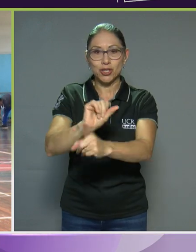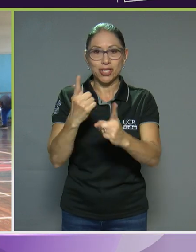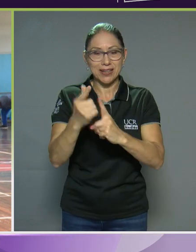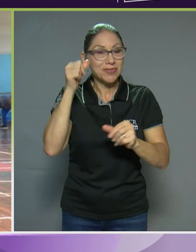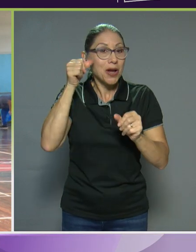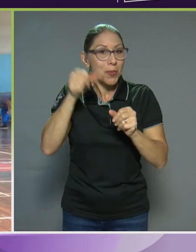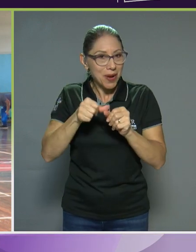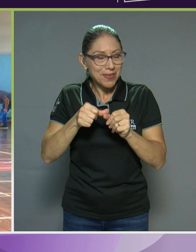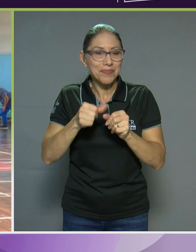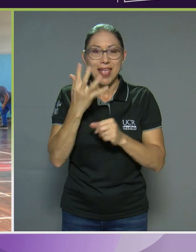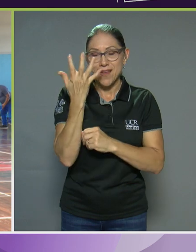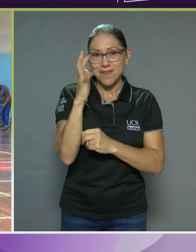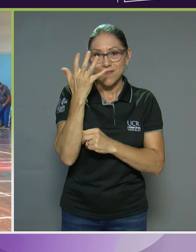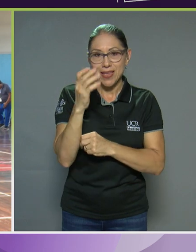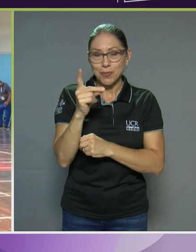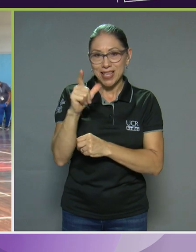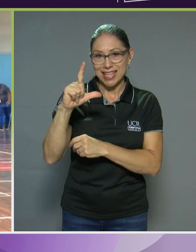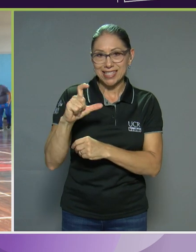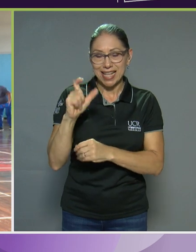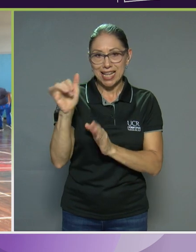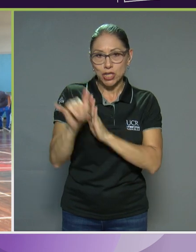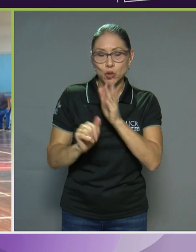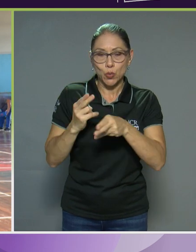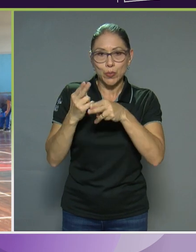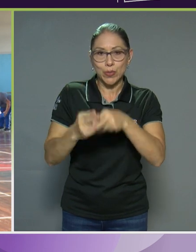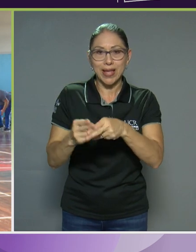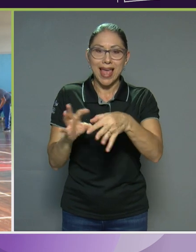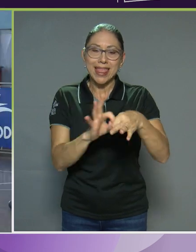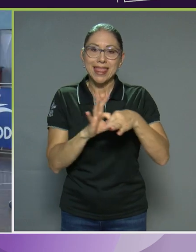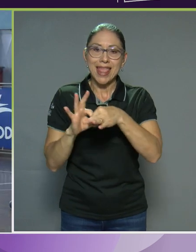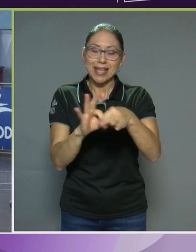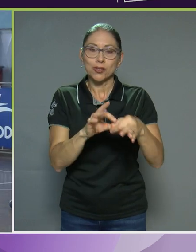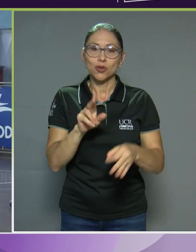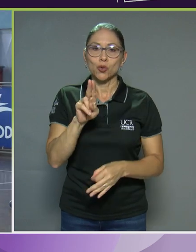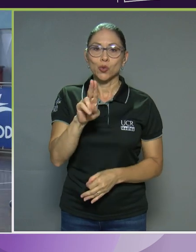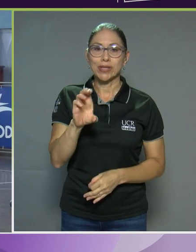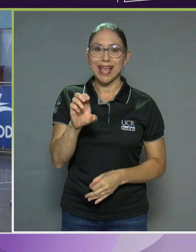Recuerde que nos encuentra en Facebook, Instagram y YouTube como Nexos UCR.